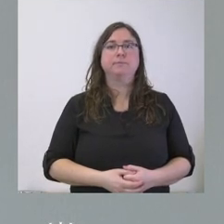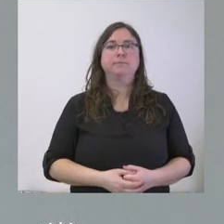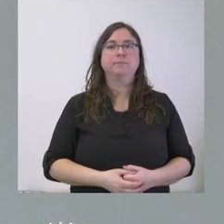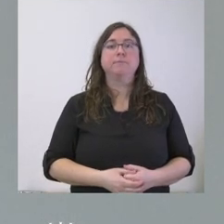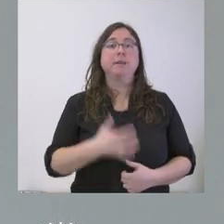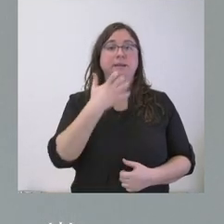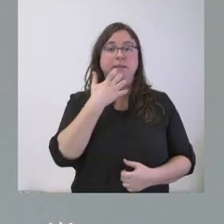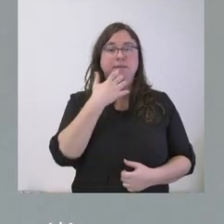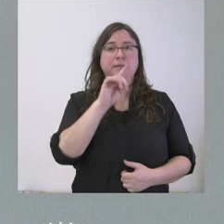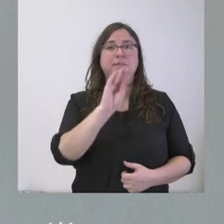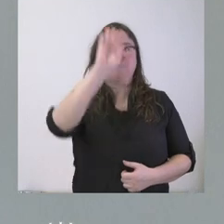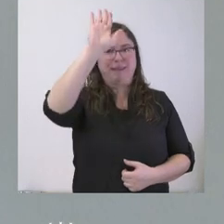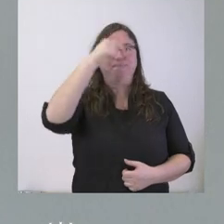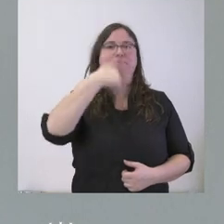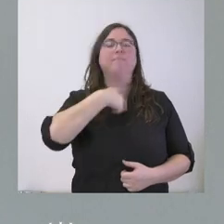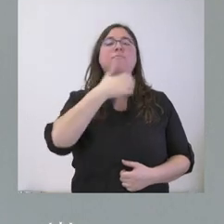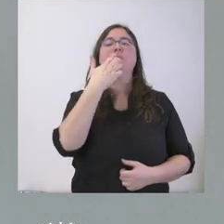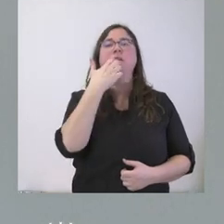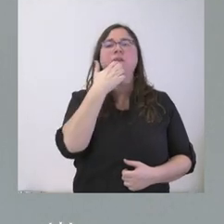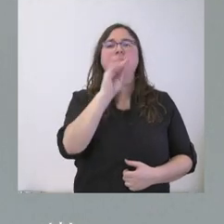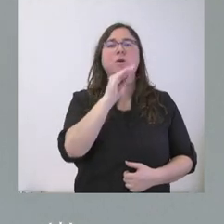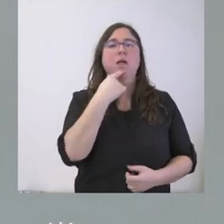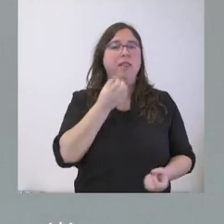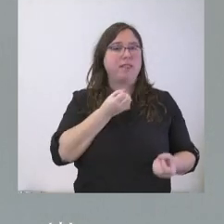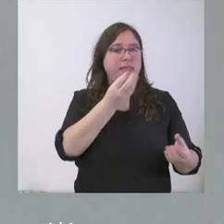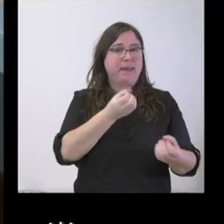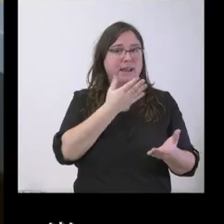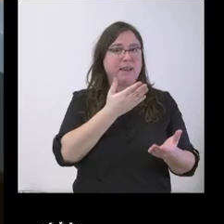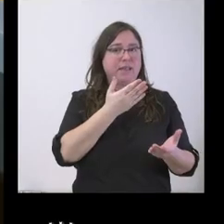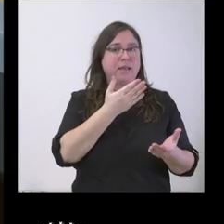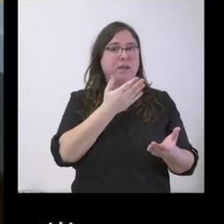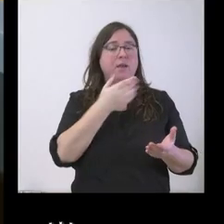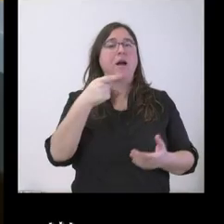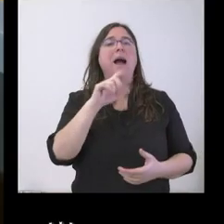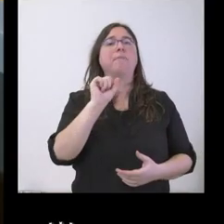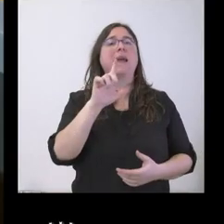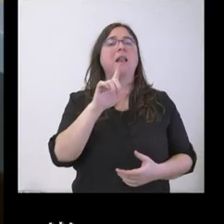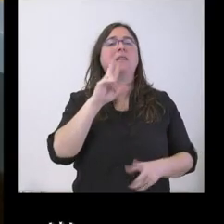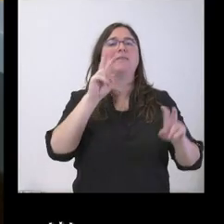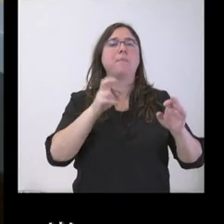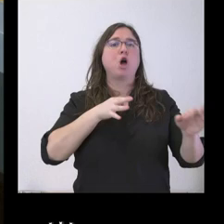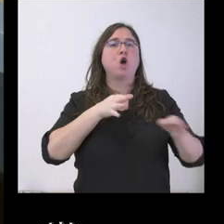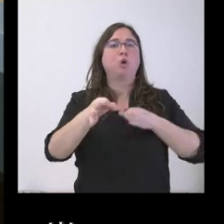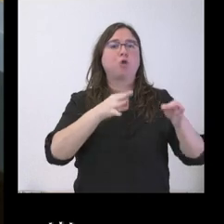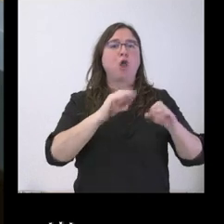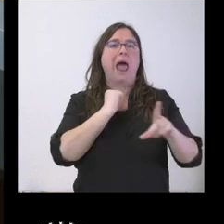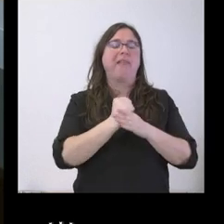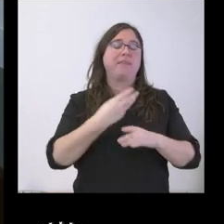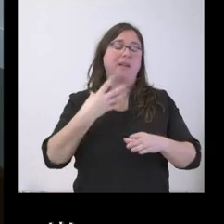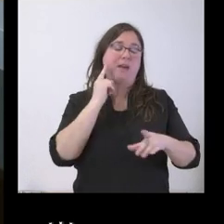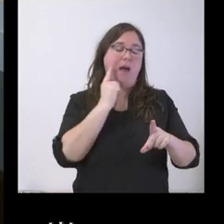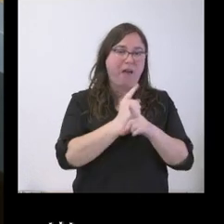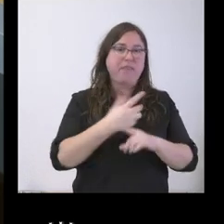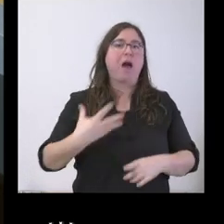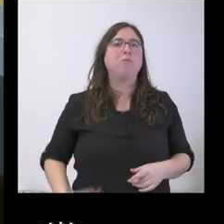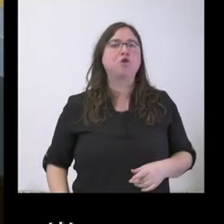Sí, no creo que… Perdón, aquí. Después de las declaraciones de Garriga en relación con el protocolo o con las medidas antiaborto que